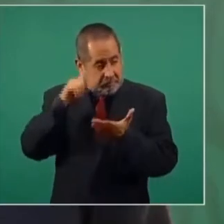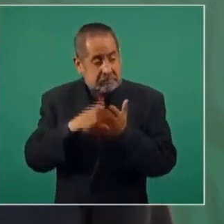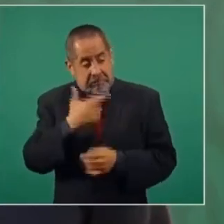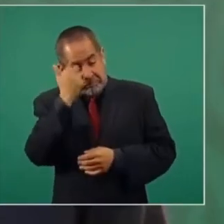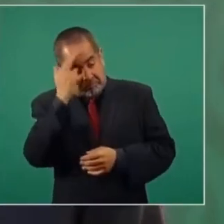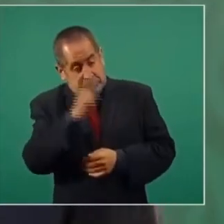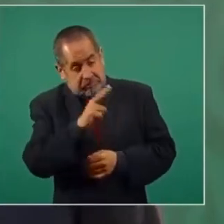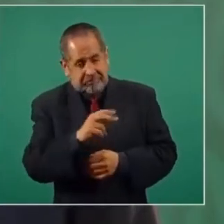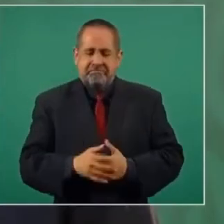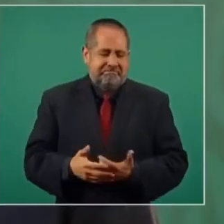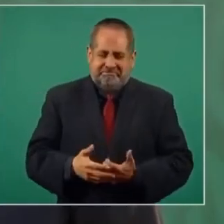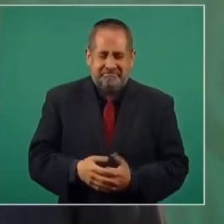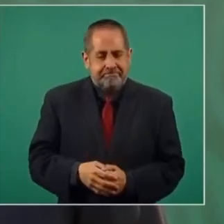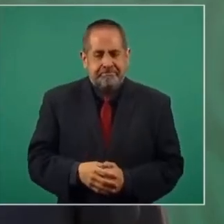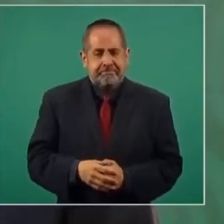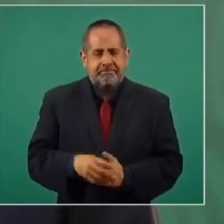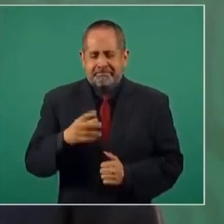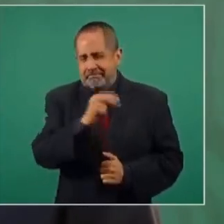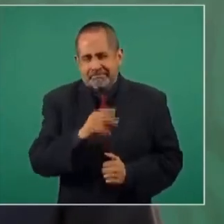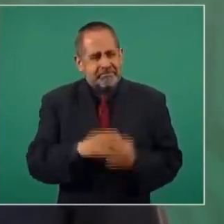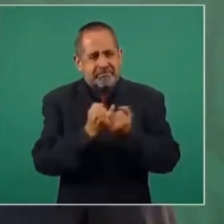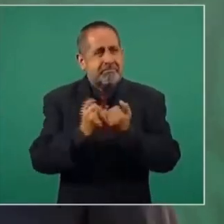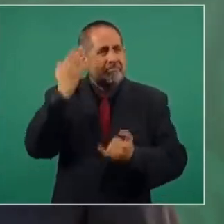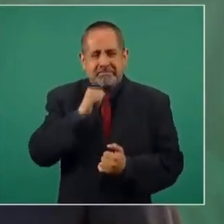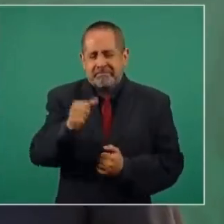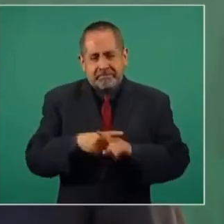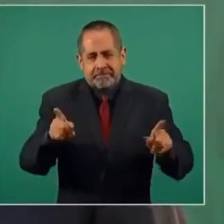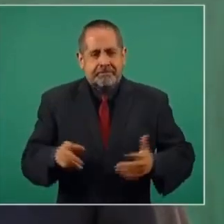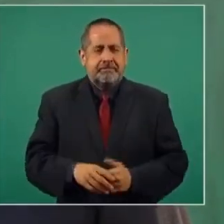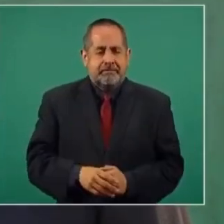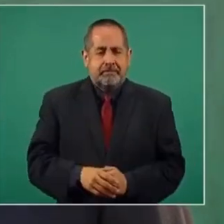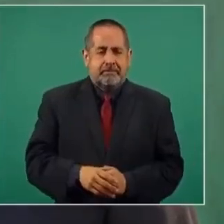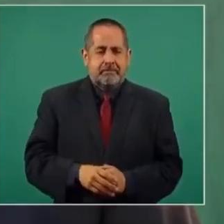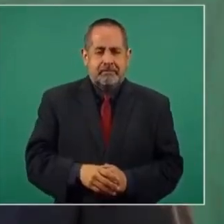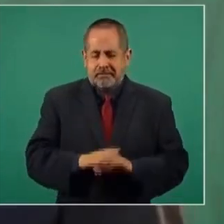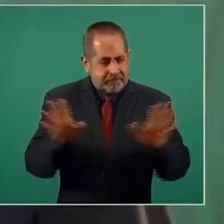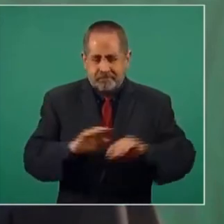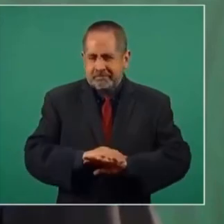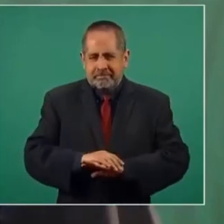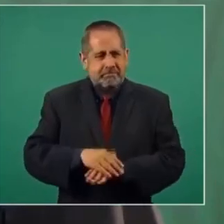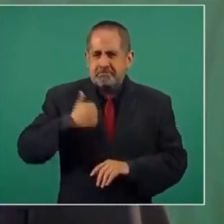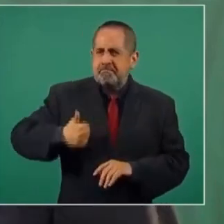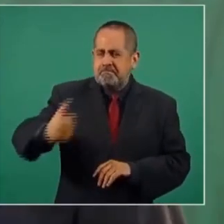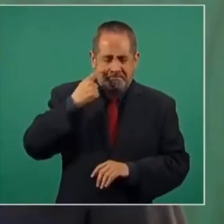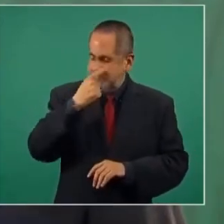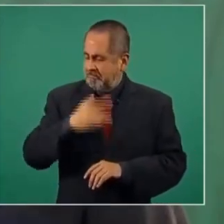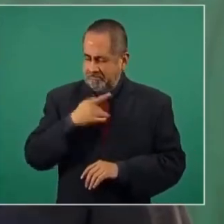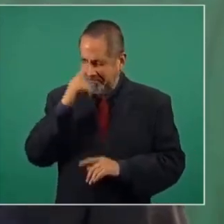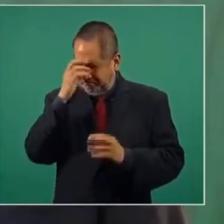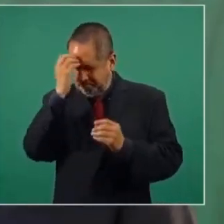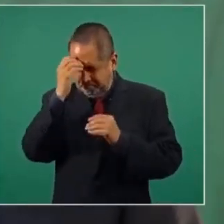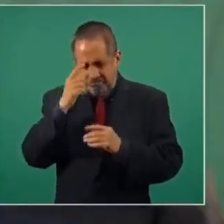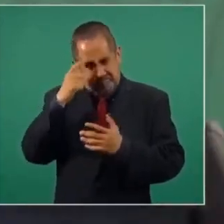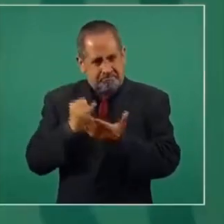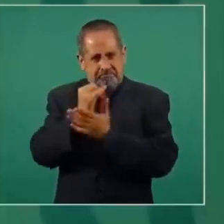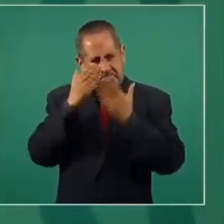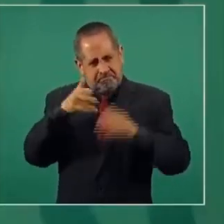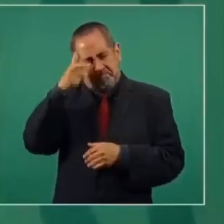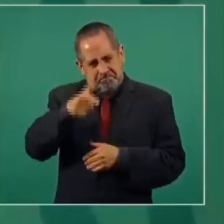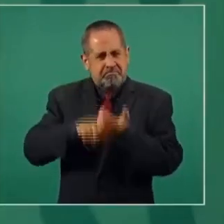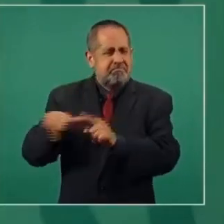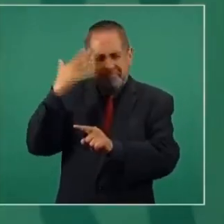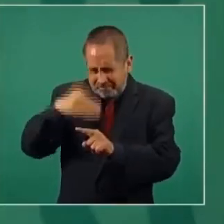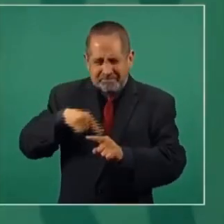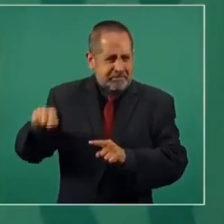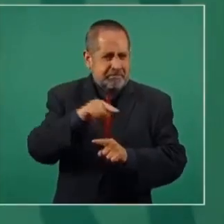secundar esas posturas. Pues no, ya no es así. Ya cada quien tiene su manera de pensar,